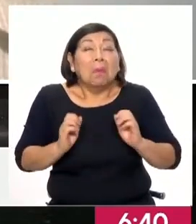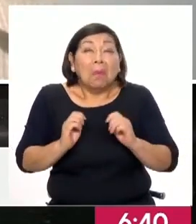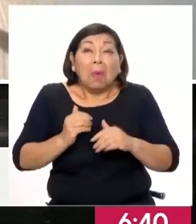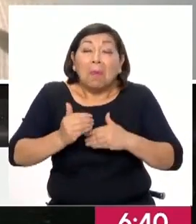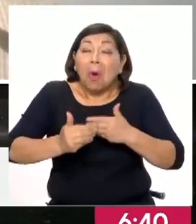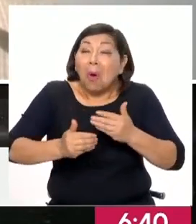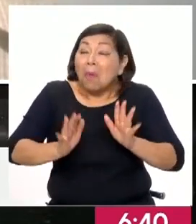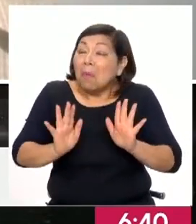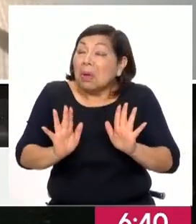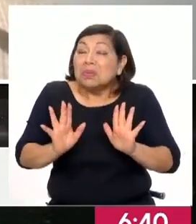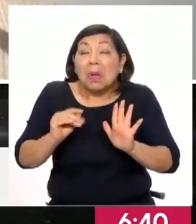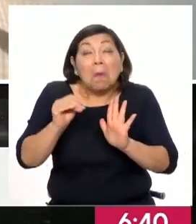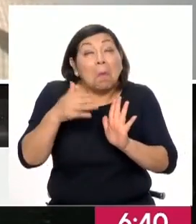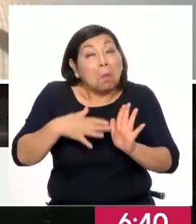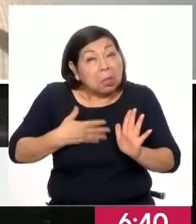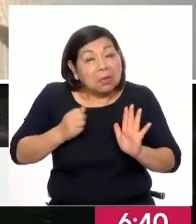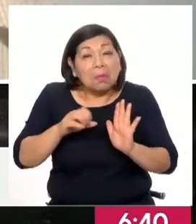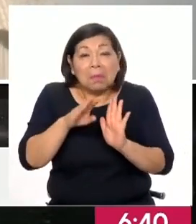próximos meses.